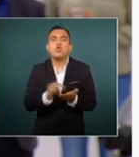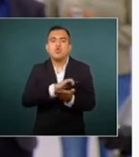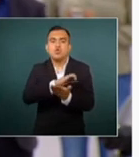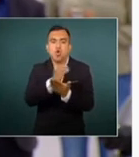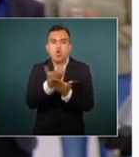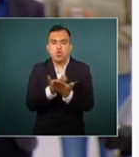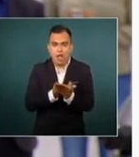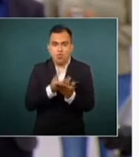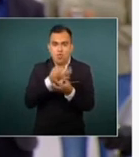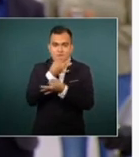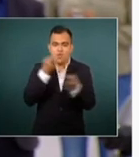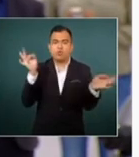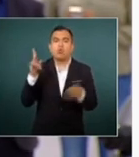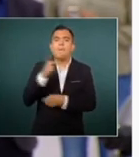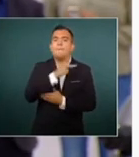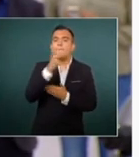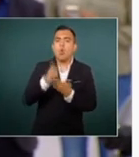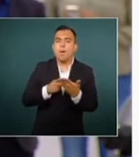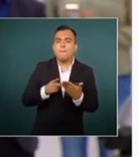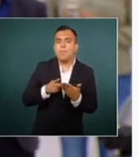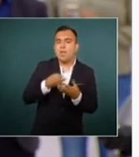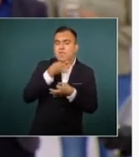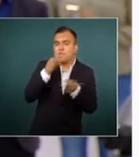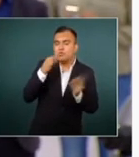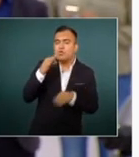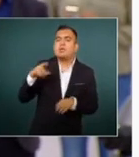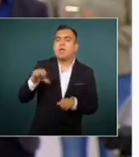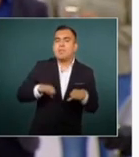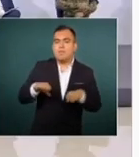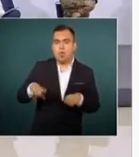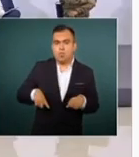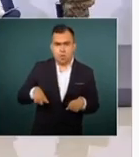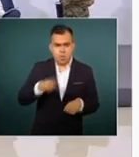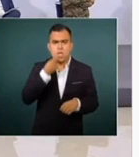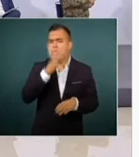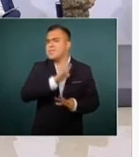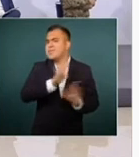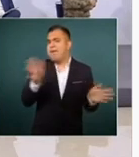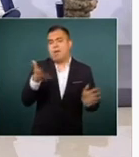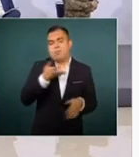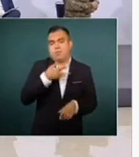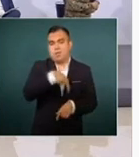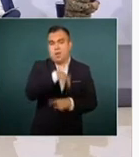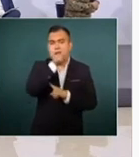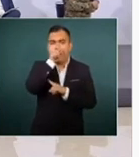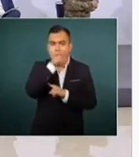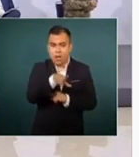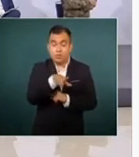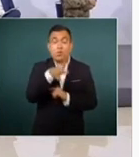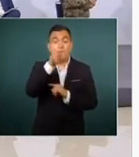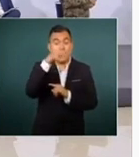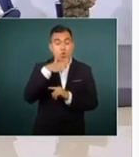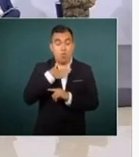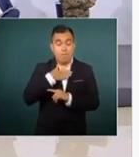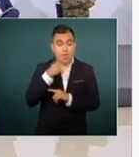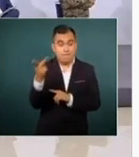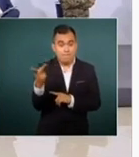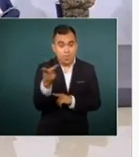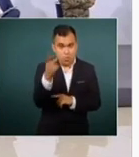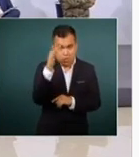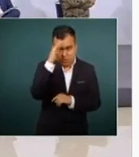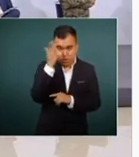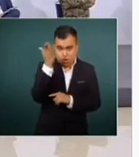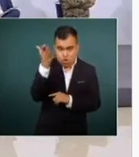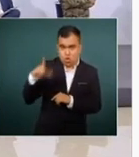gubernamentales. Lo hecho es que el endeudamiento ya está, ya está adquirido por el Estado. Mi pregunta es la siguiente, señor